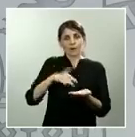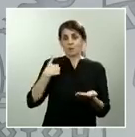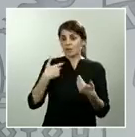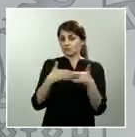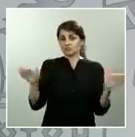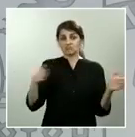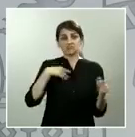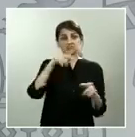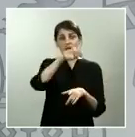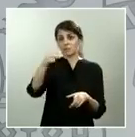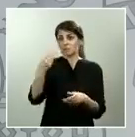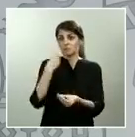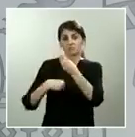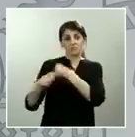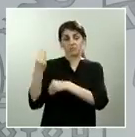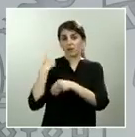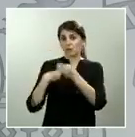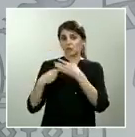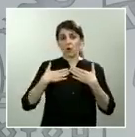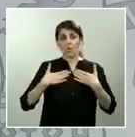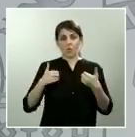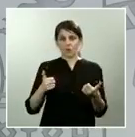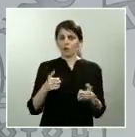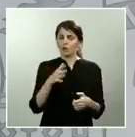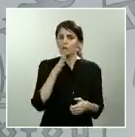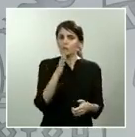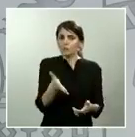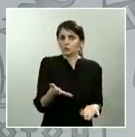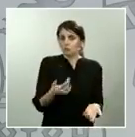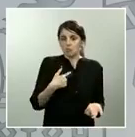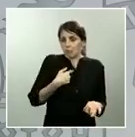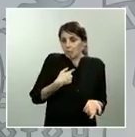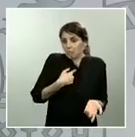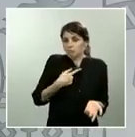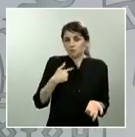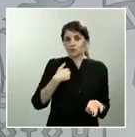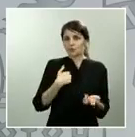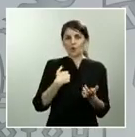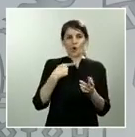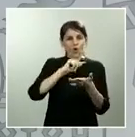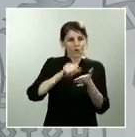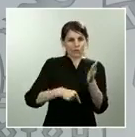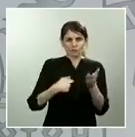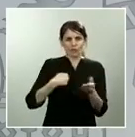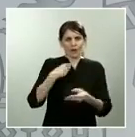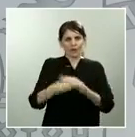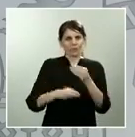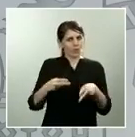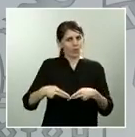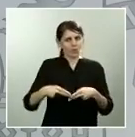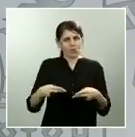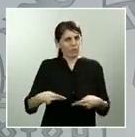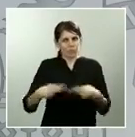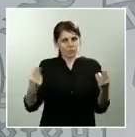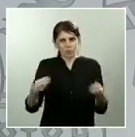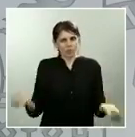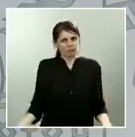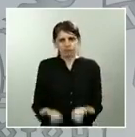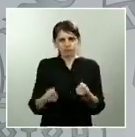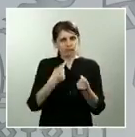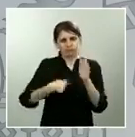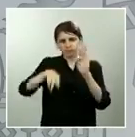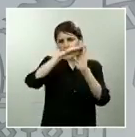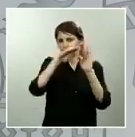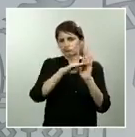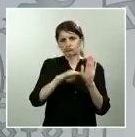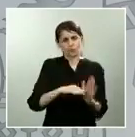y, por tanto, de la misma manera lo haremos con toda la publicación de los contratos que se puedan producir en el marco de la pandemia, antes de la pandemia